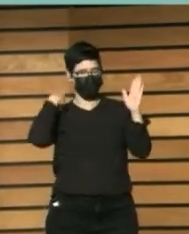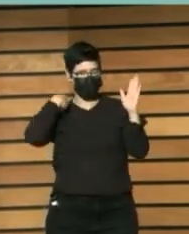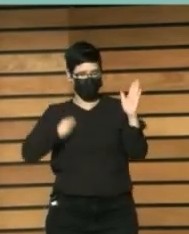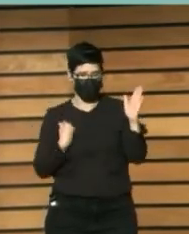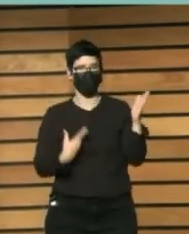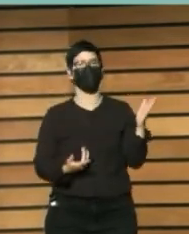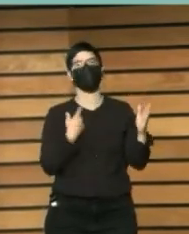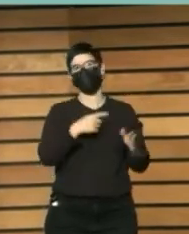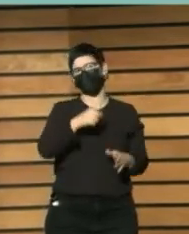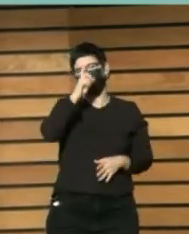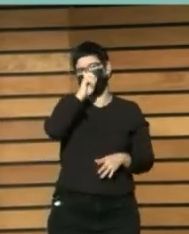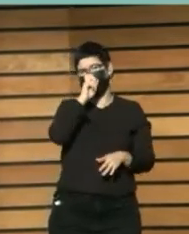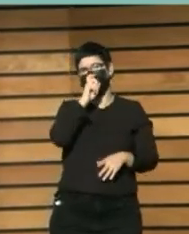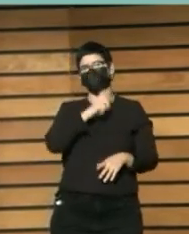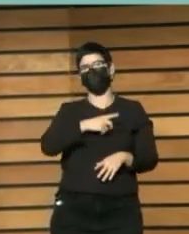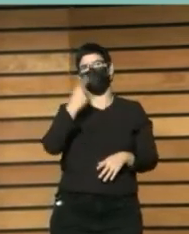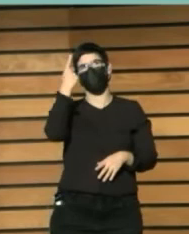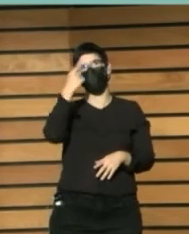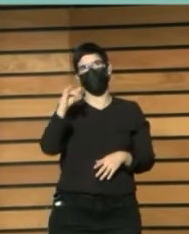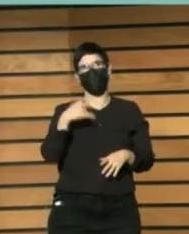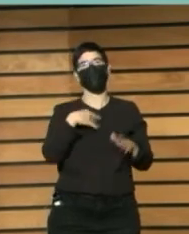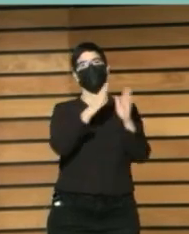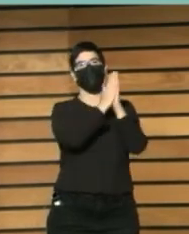estábamos Efectuando Observaciones